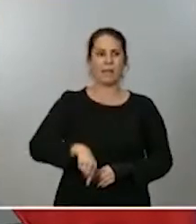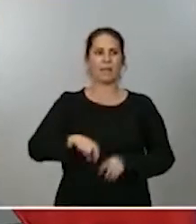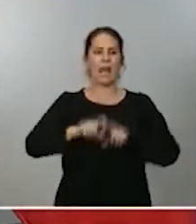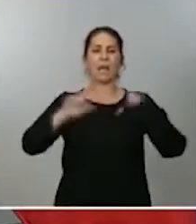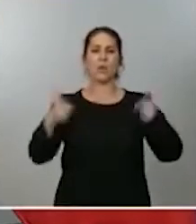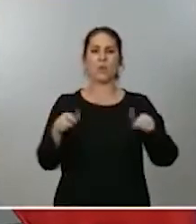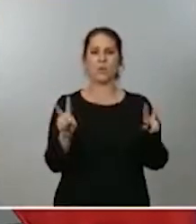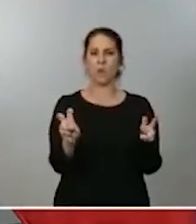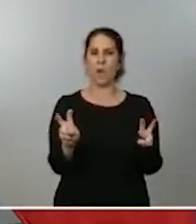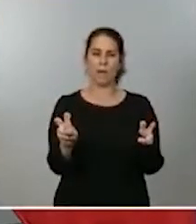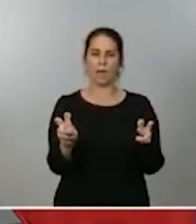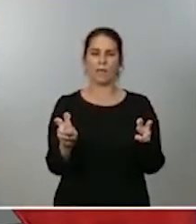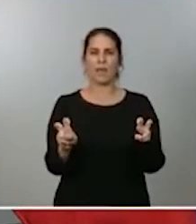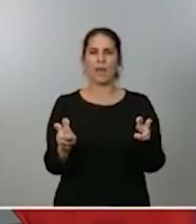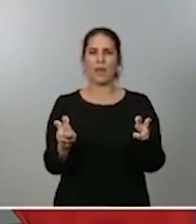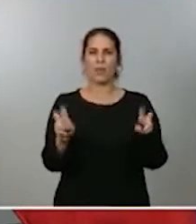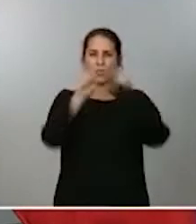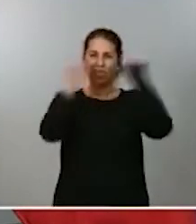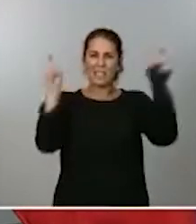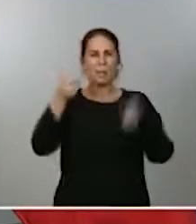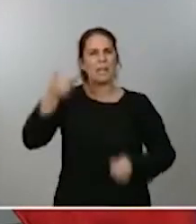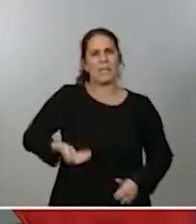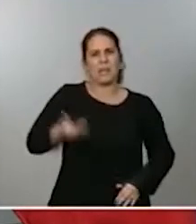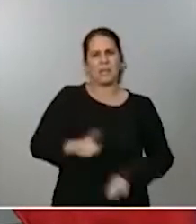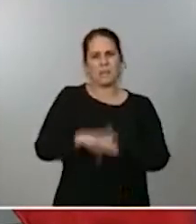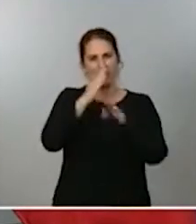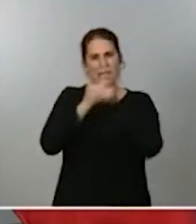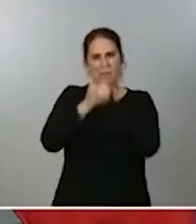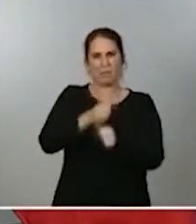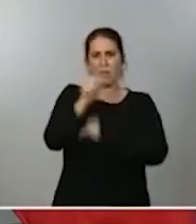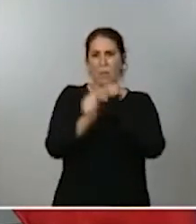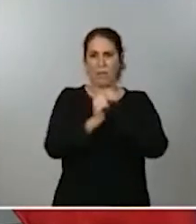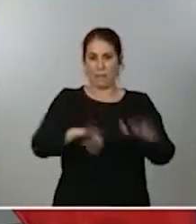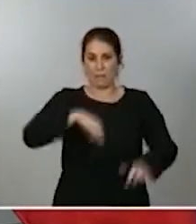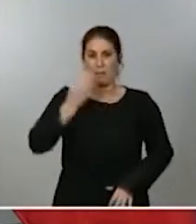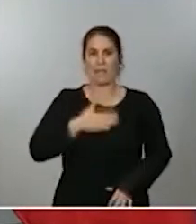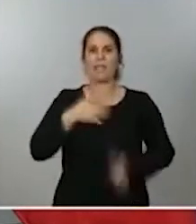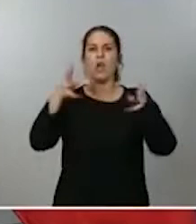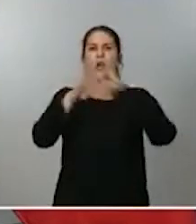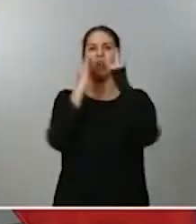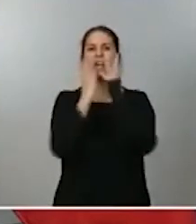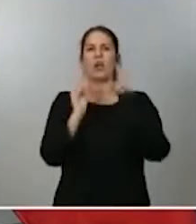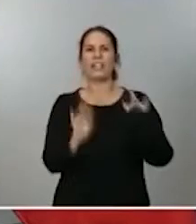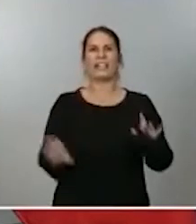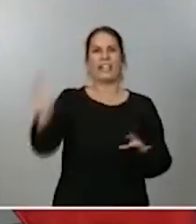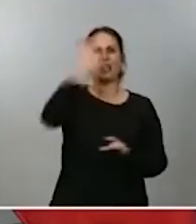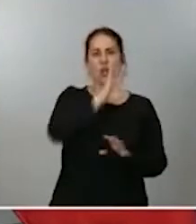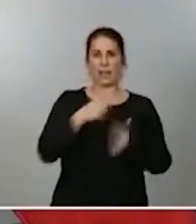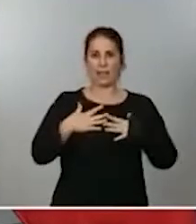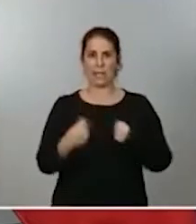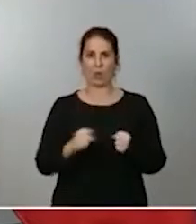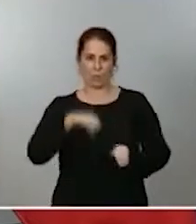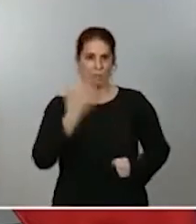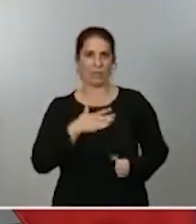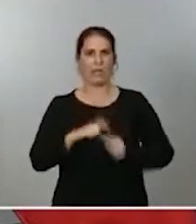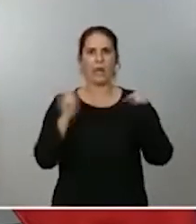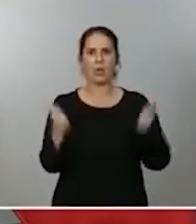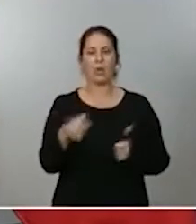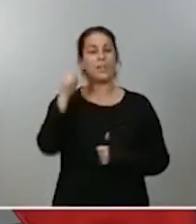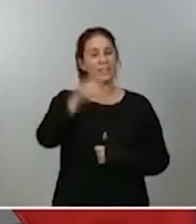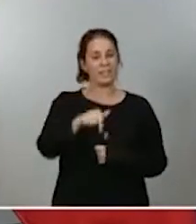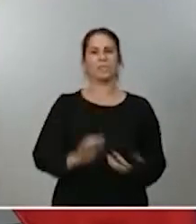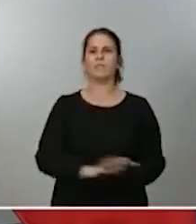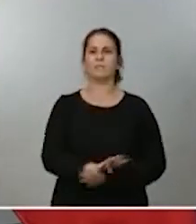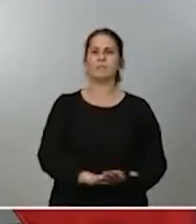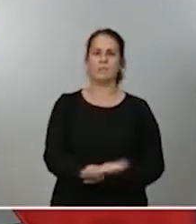imprescindible para el seguimiento de esta pandemia, como es el Consejo Interterritorial de Salud, en donde vamos a poner nuevamente en